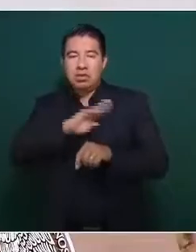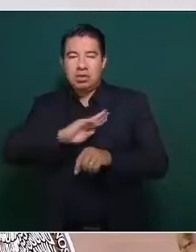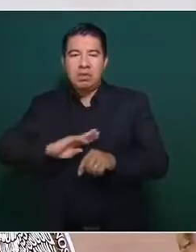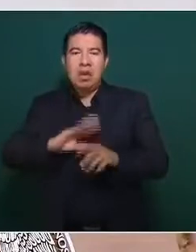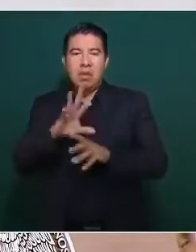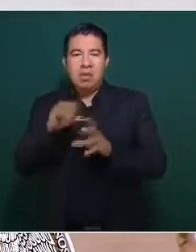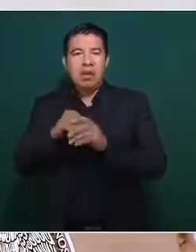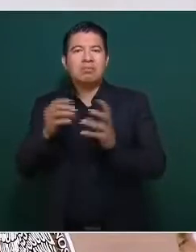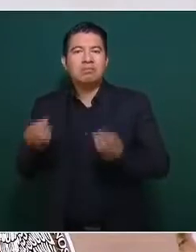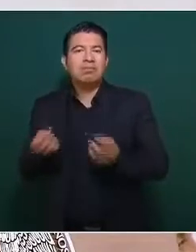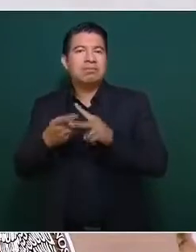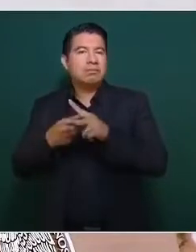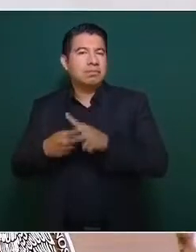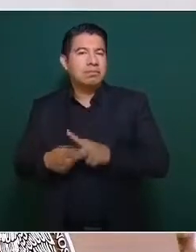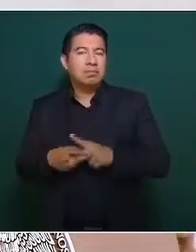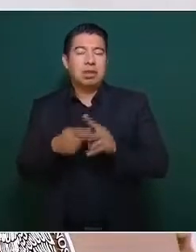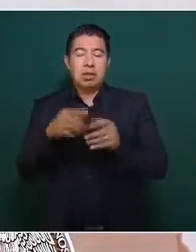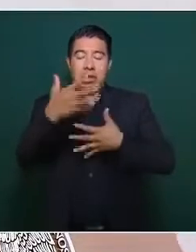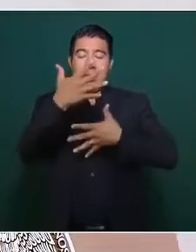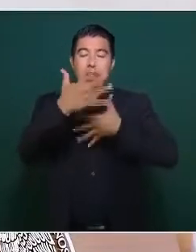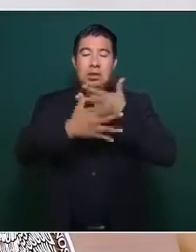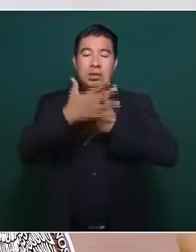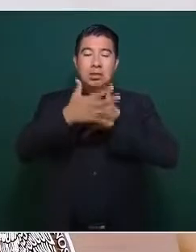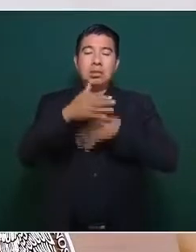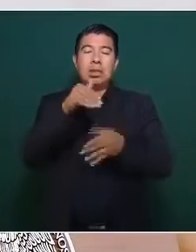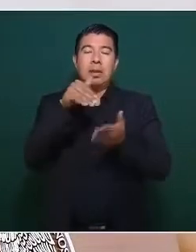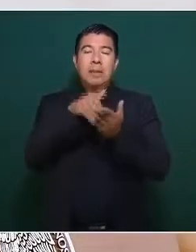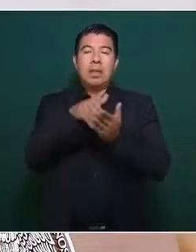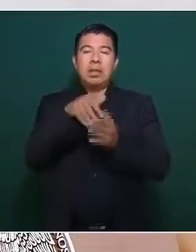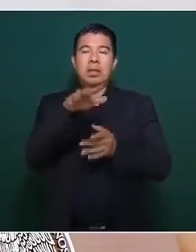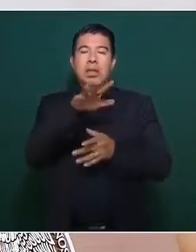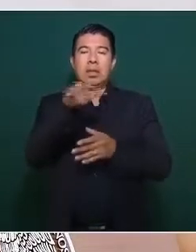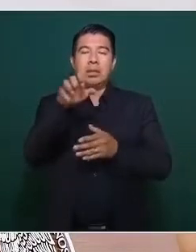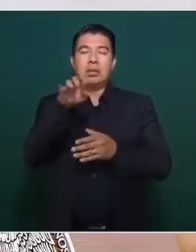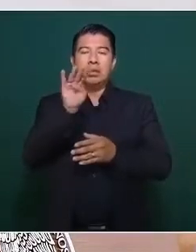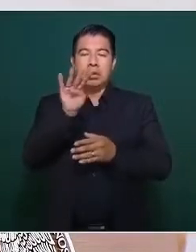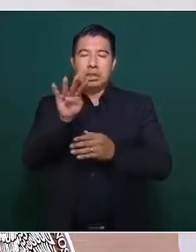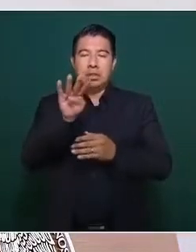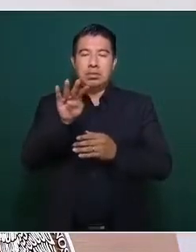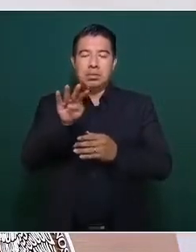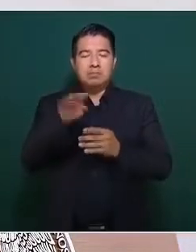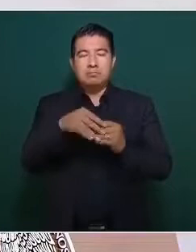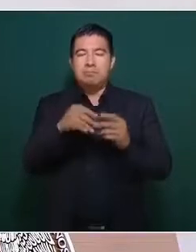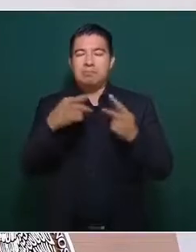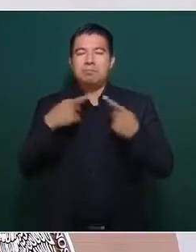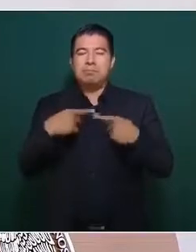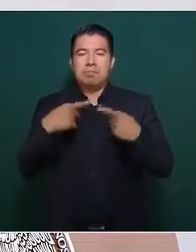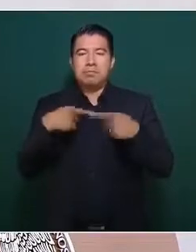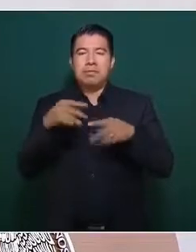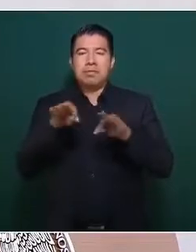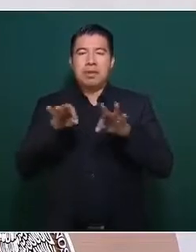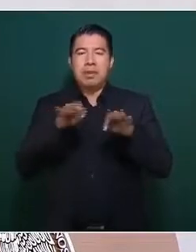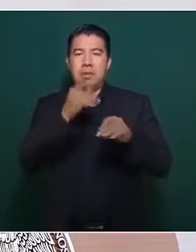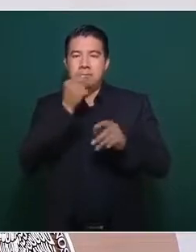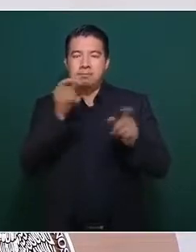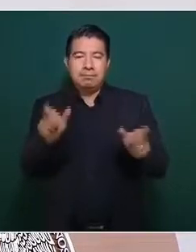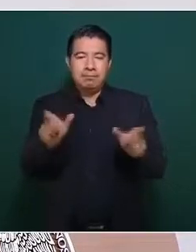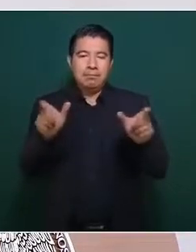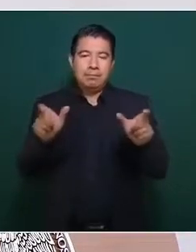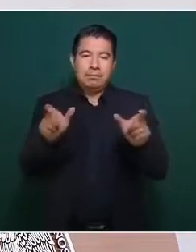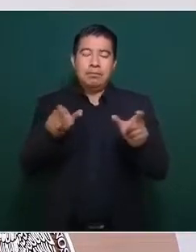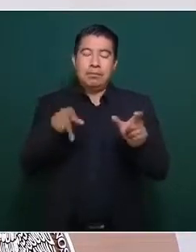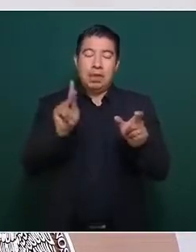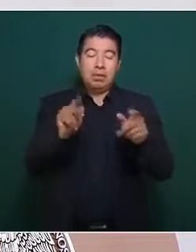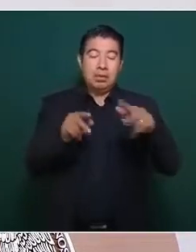un total general de 15.519 y de ellos 13.702